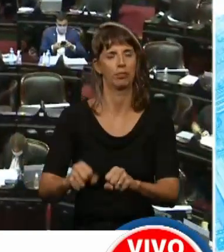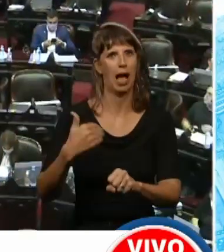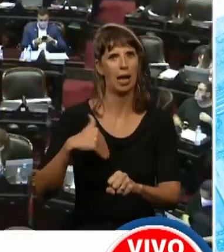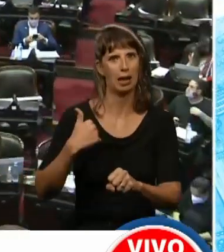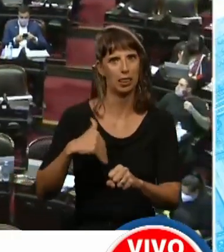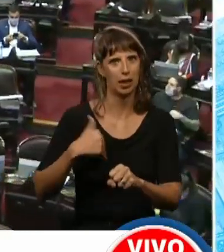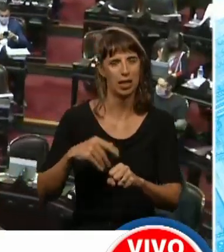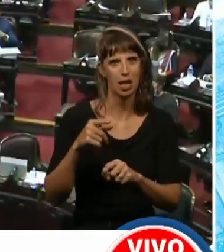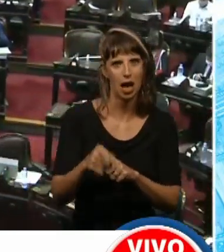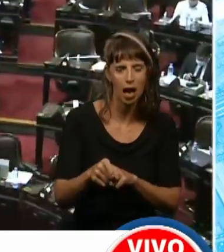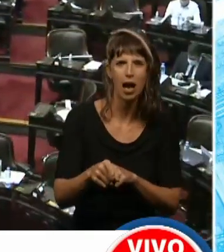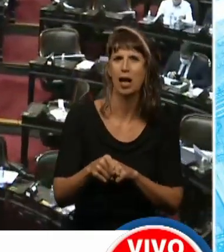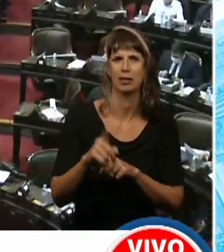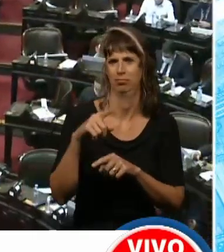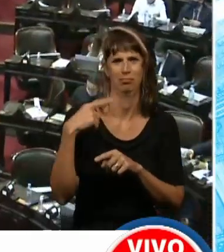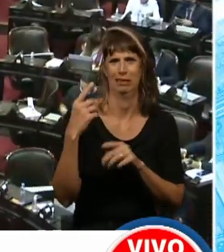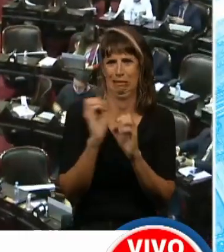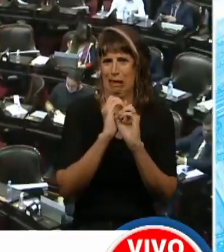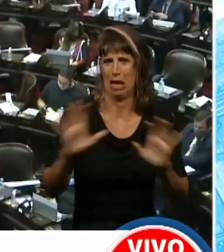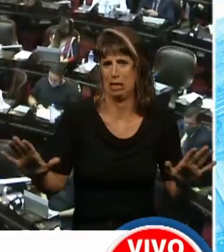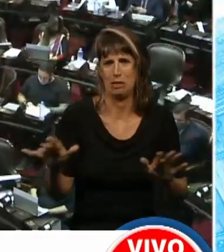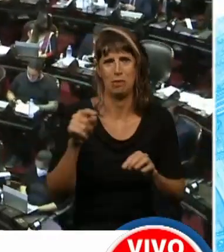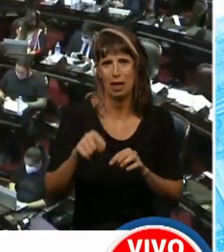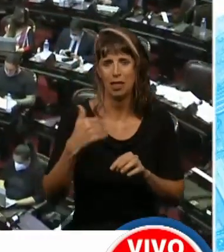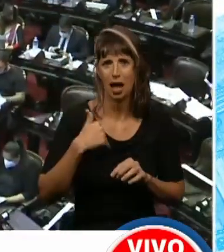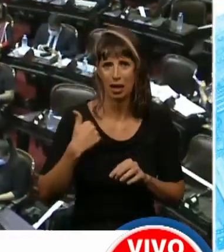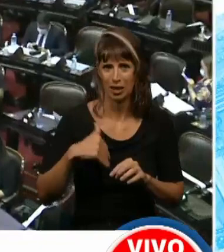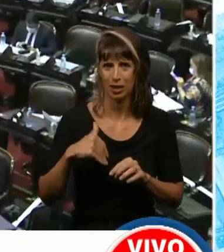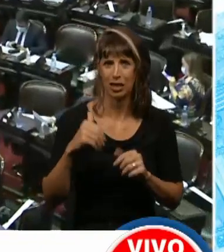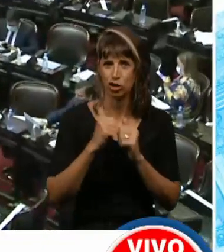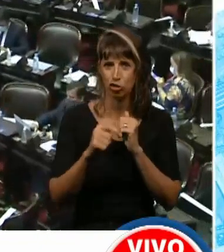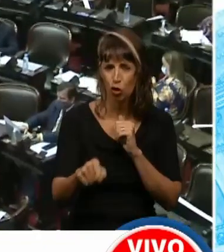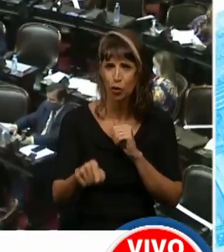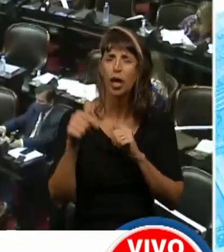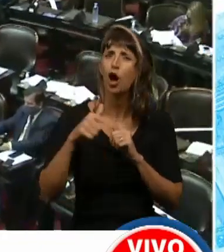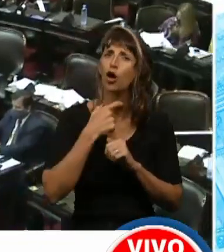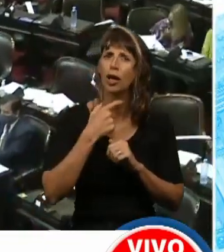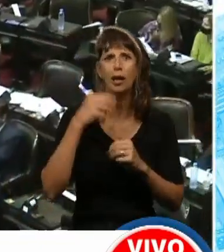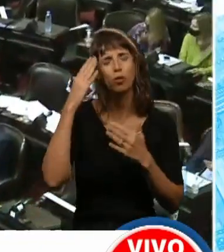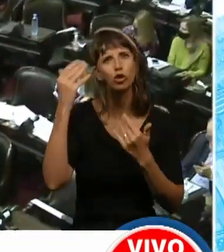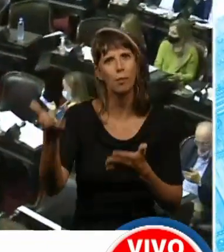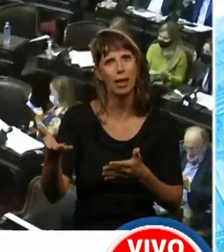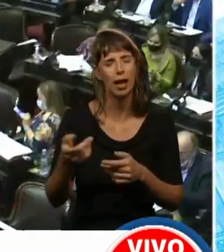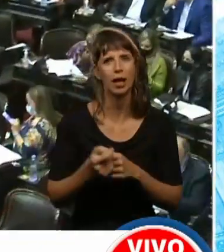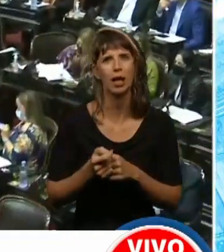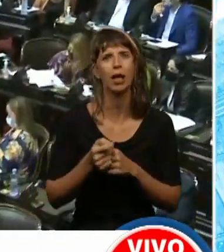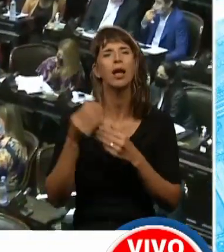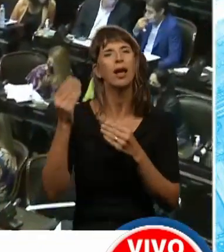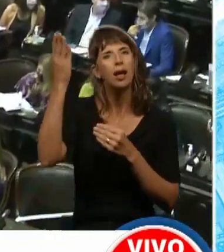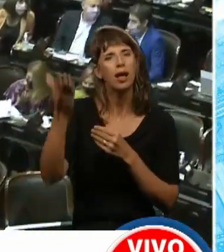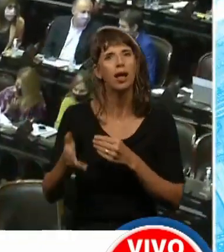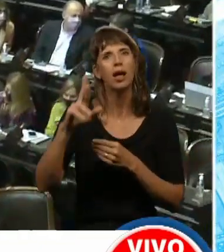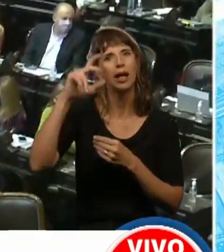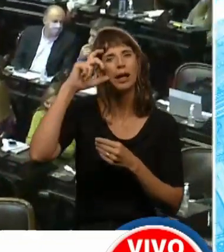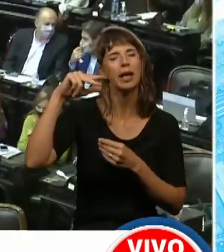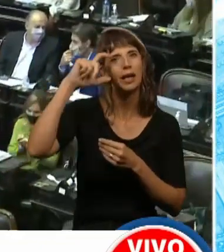recuerde nuestra historia, hoy queremos brindar homenaje a nuestro querido René Rufino